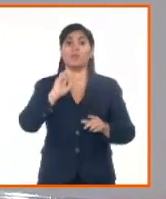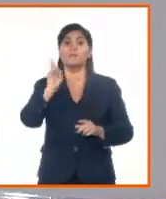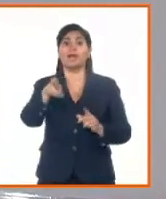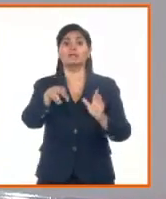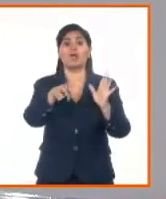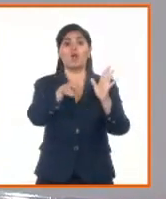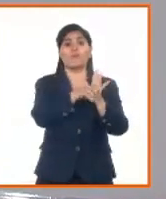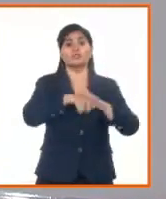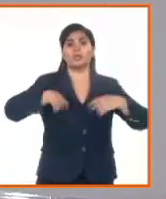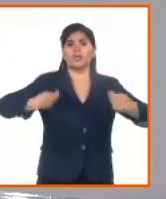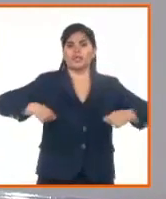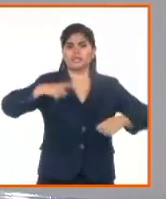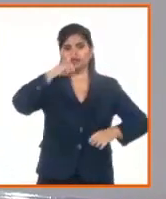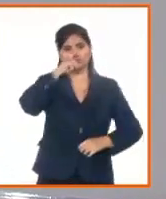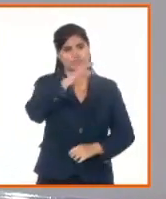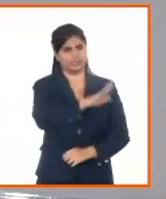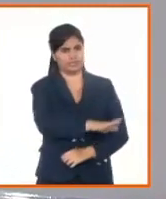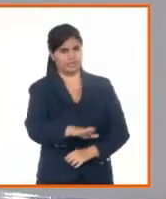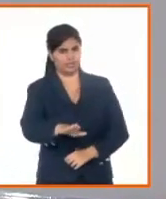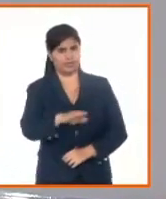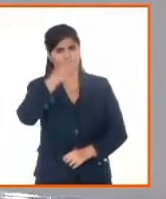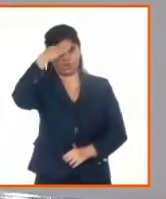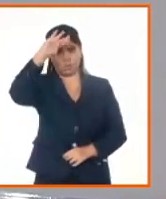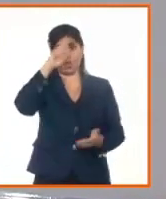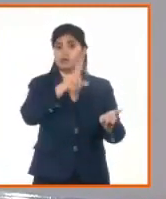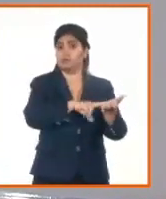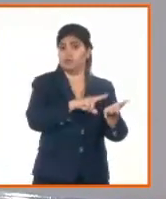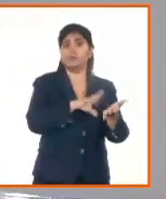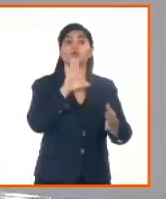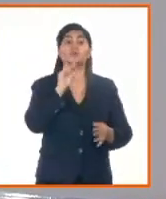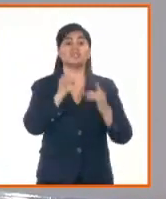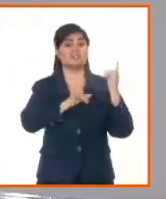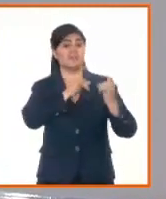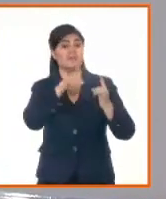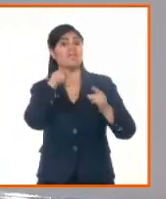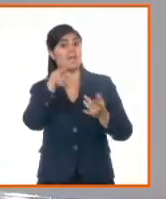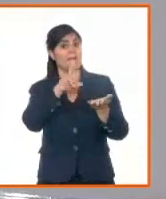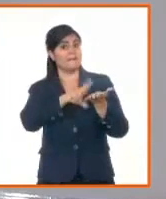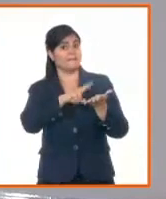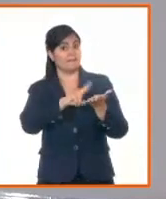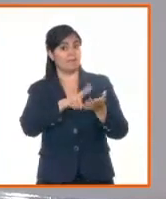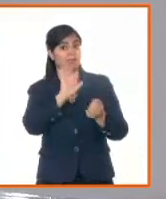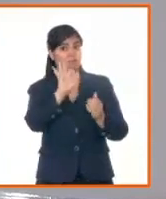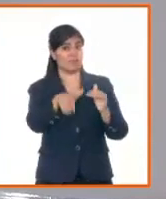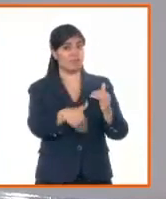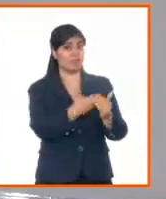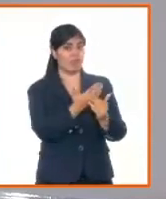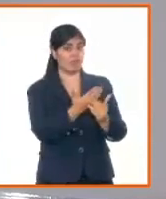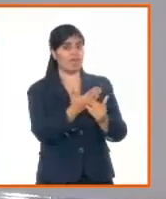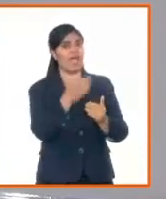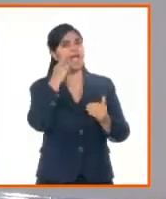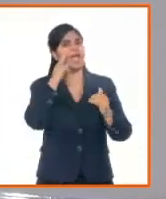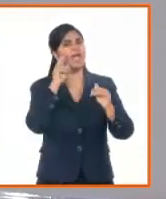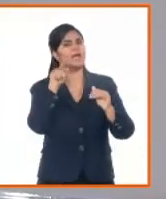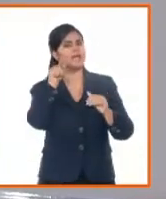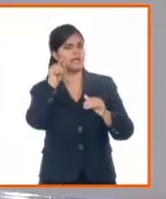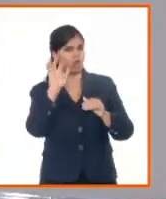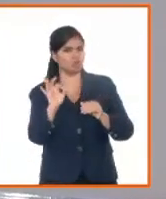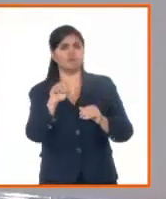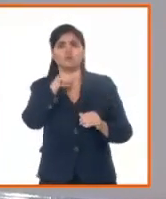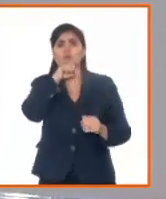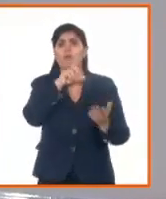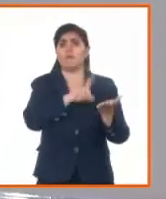Niño, que cubo asignataria. Y ahí se recoge que el niño tiene derecho a ser inscrito y a ser reconocido por sus padres, a optar por la